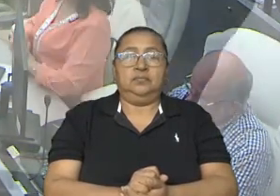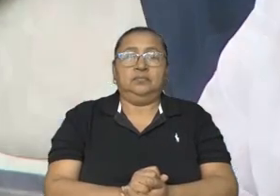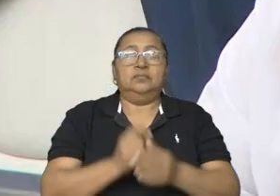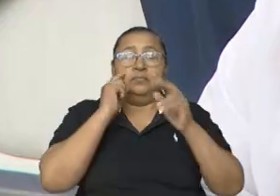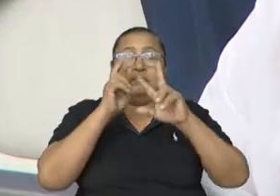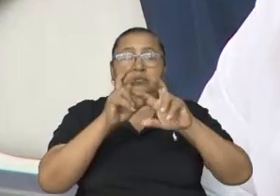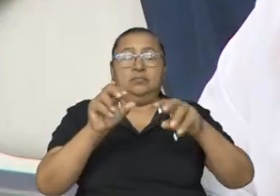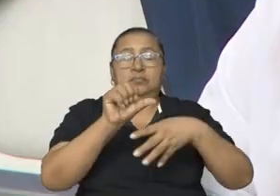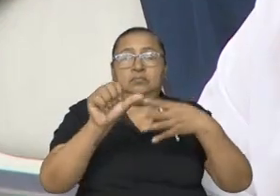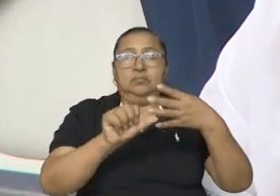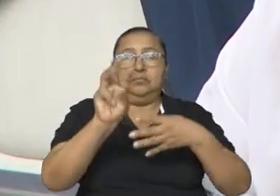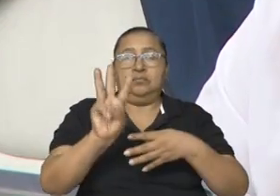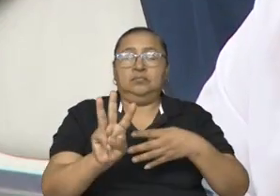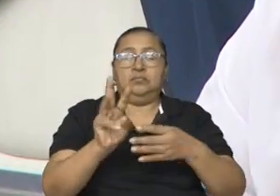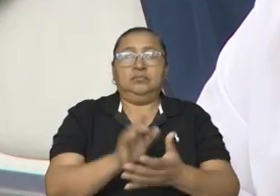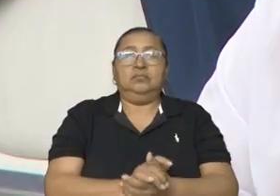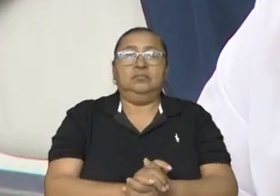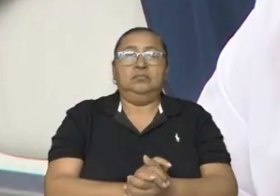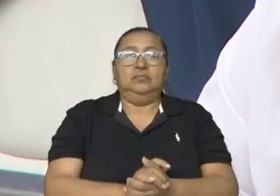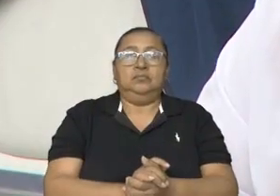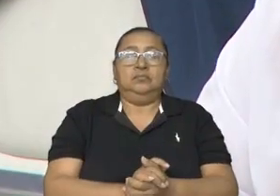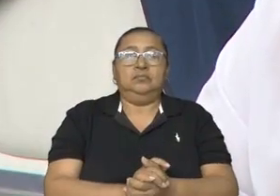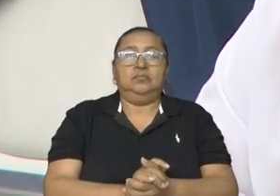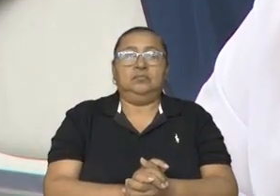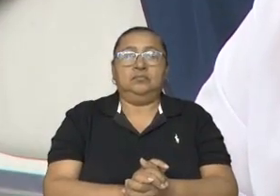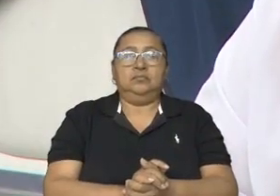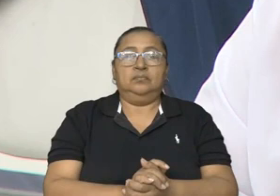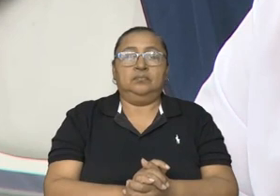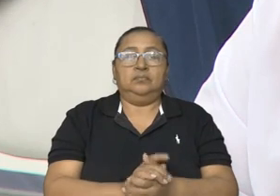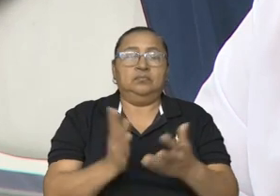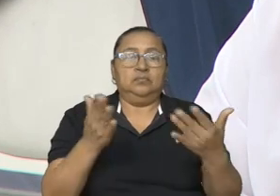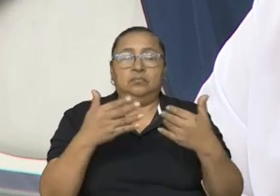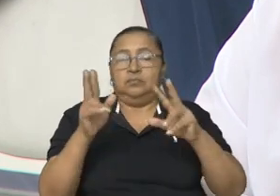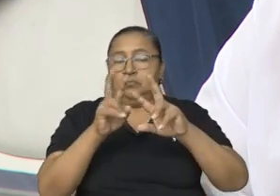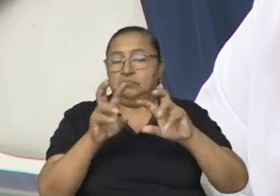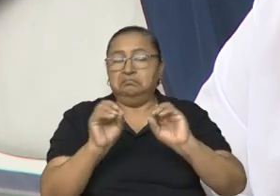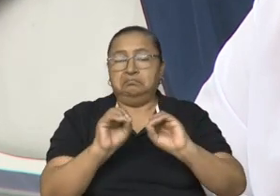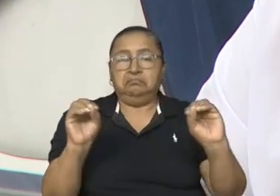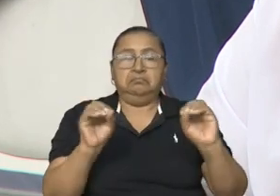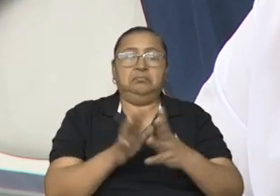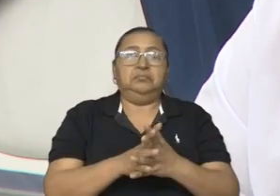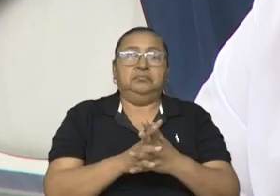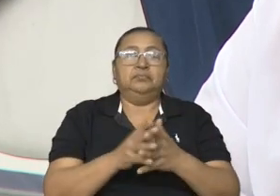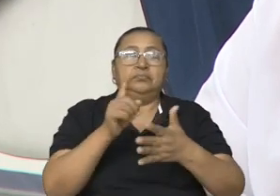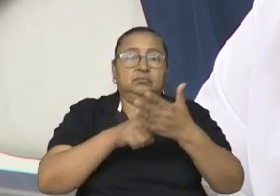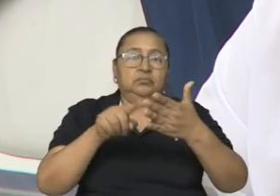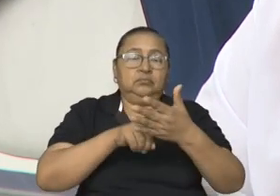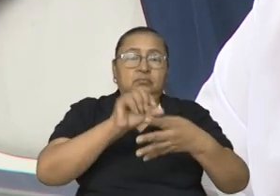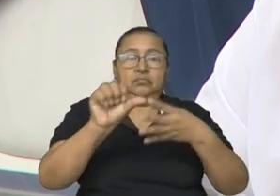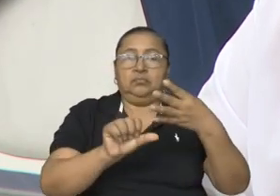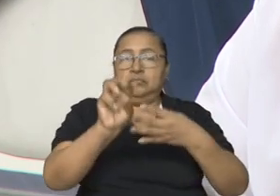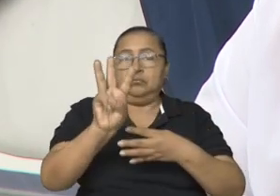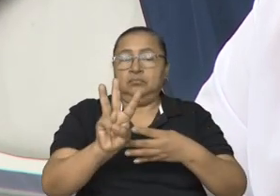Observaciones al artículo tercero. Observaciones hay observaciones. A votación el